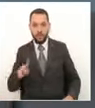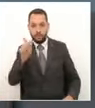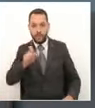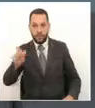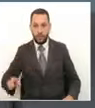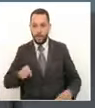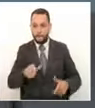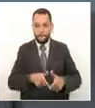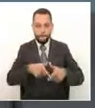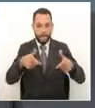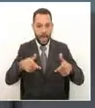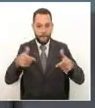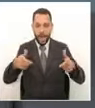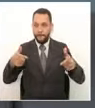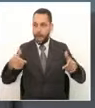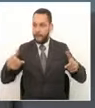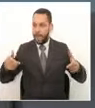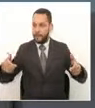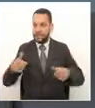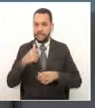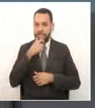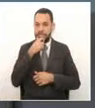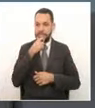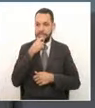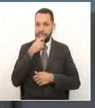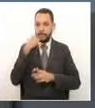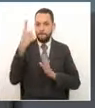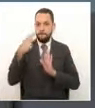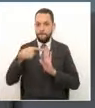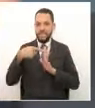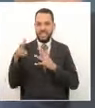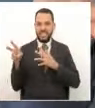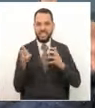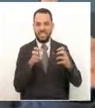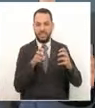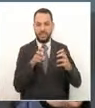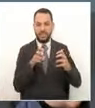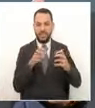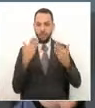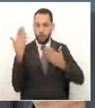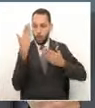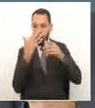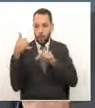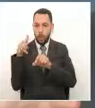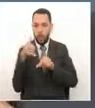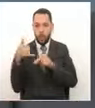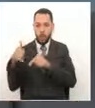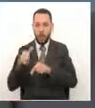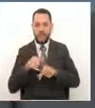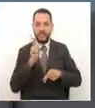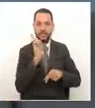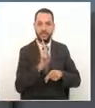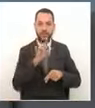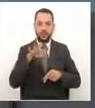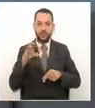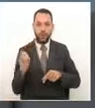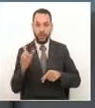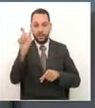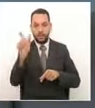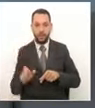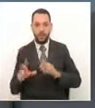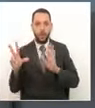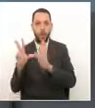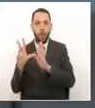tomamos con ellos casi 1750 pruebas y aislamos 250 personas en hoteles y casi otras 150